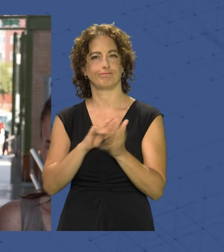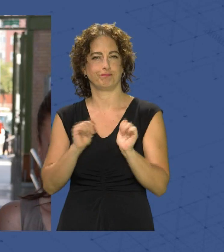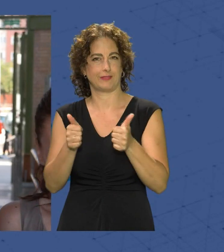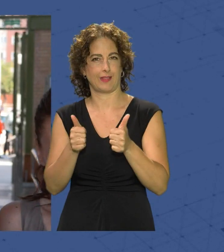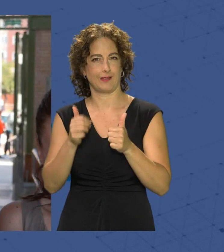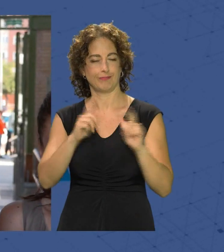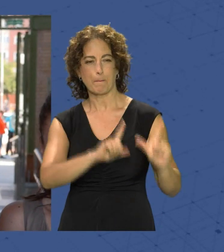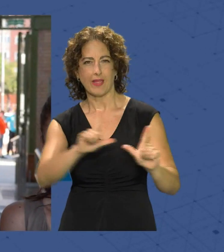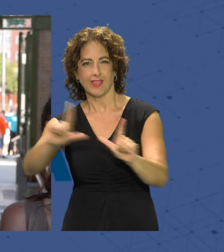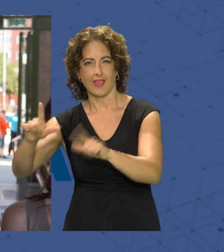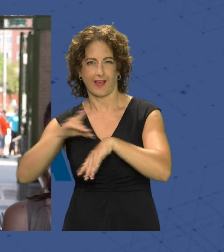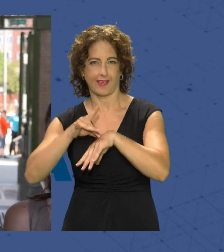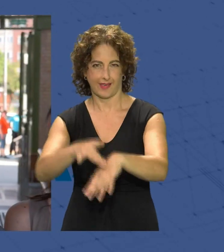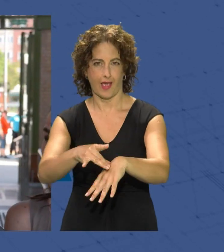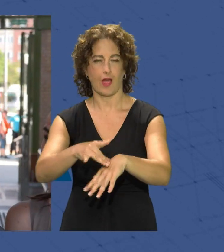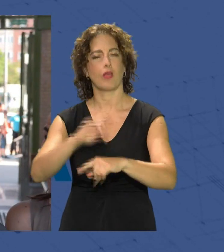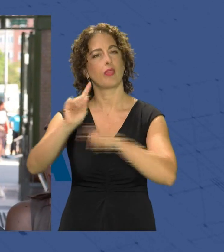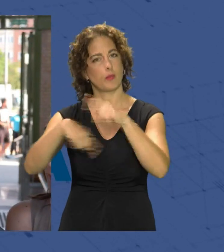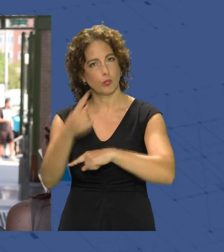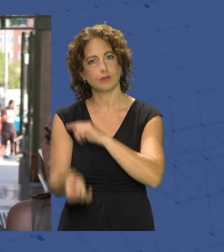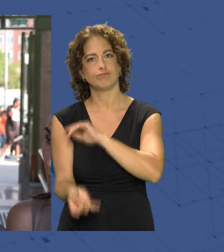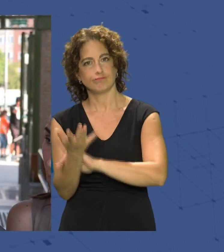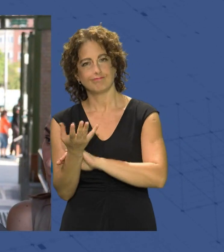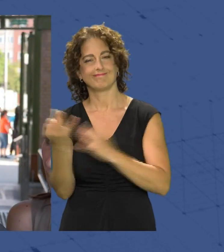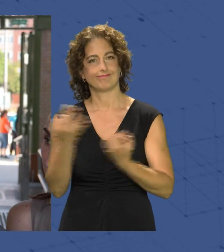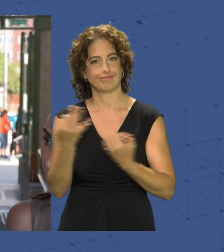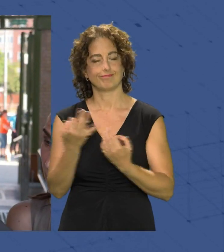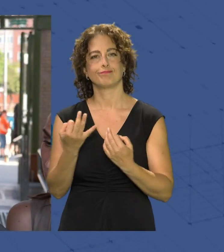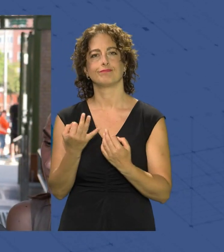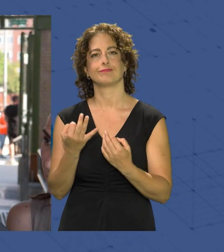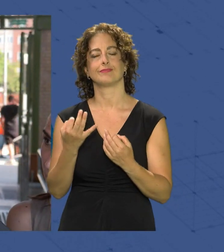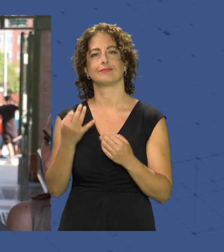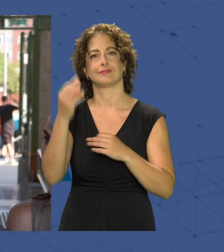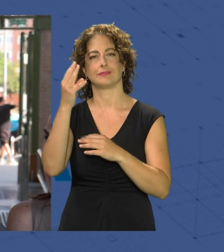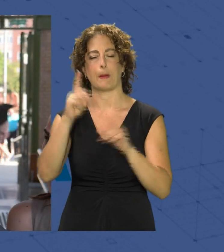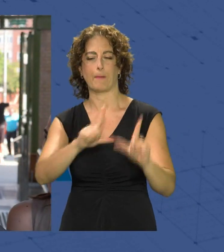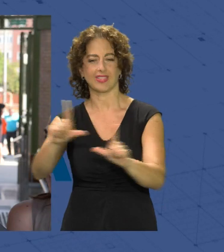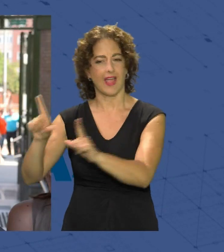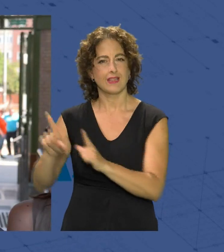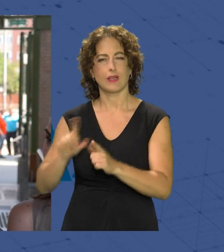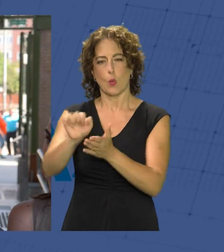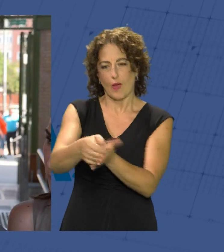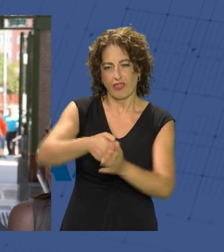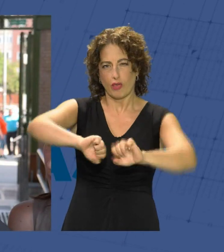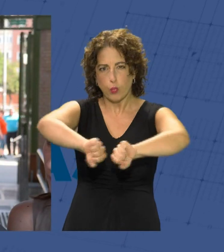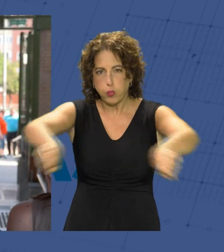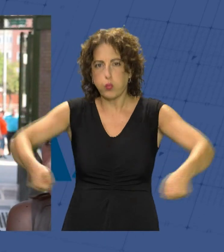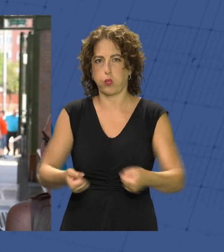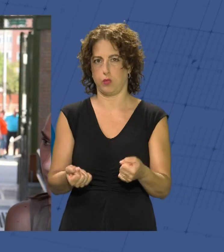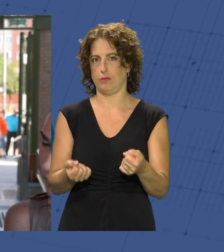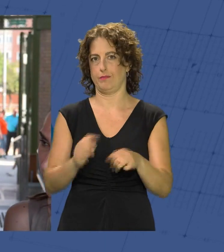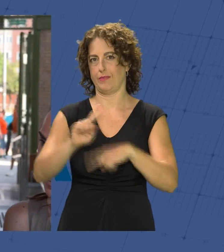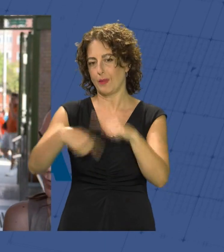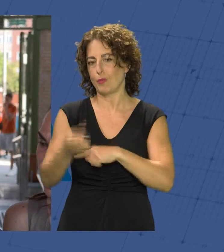pantallas guía que van a servir después para hacer todo lo que es el sistema de pantallas y el vaciado correspondiente para